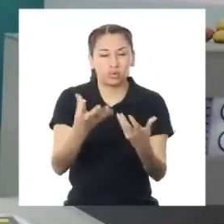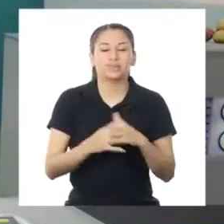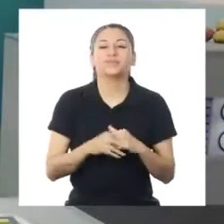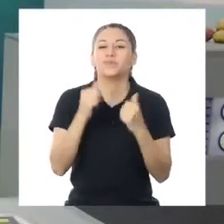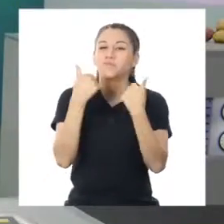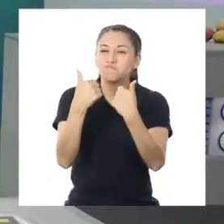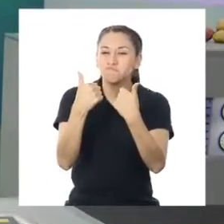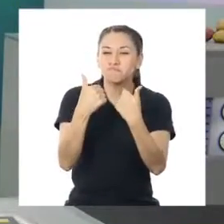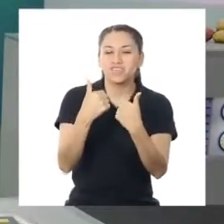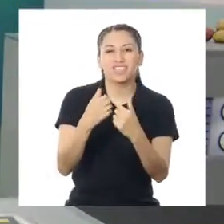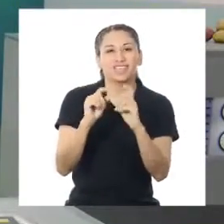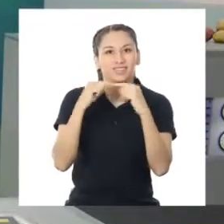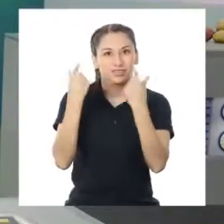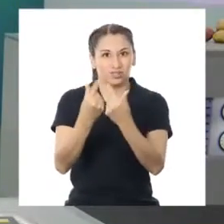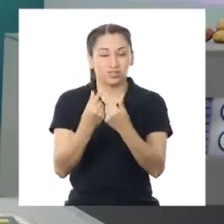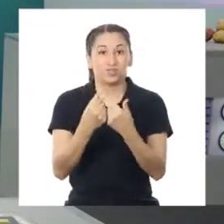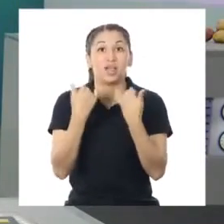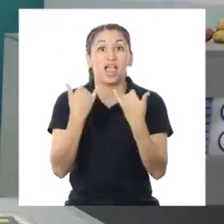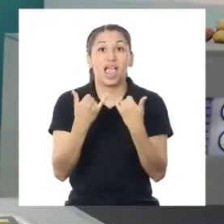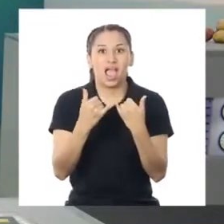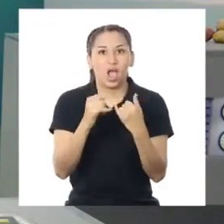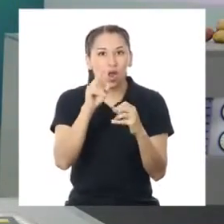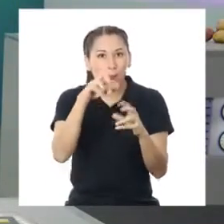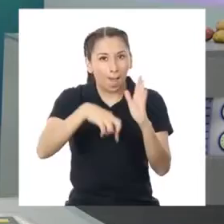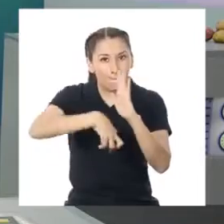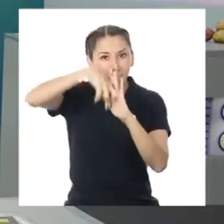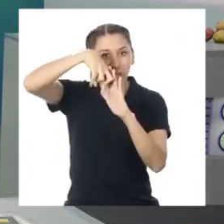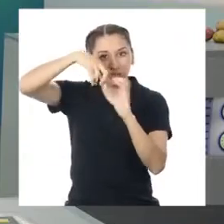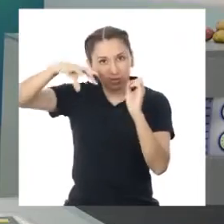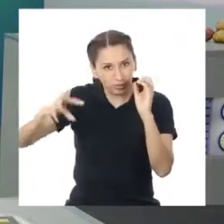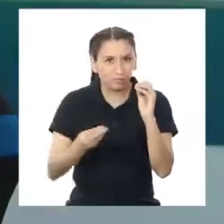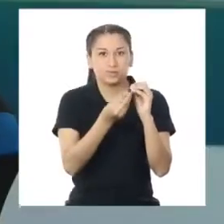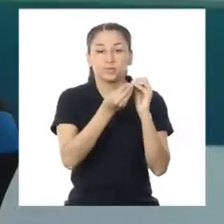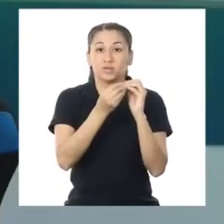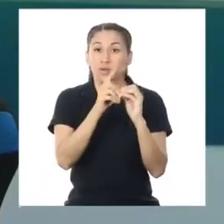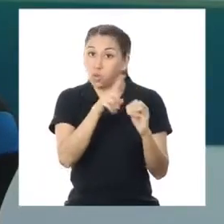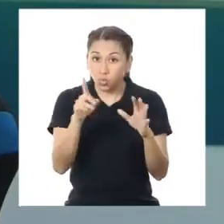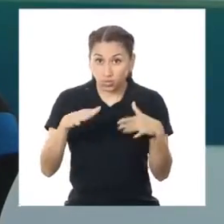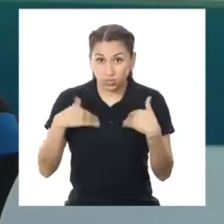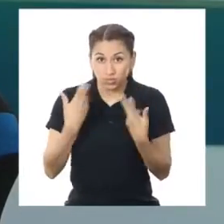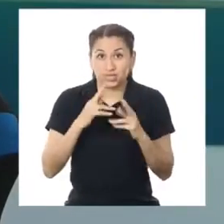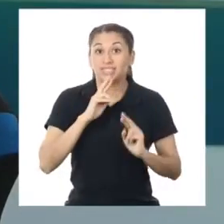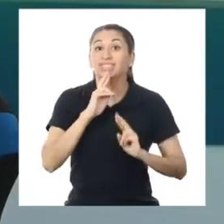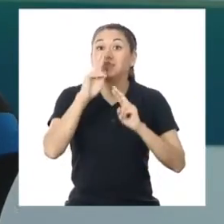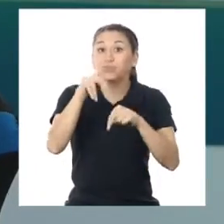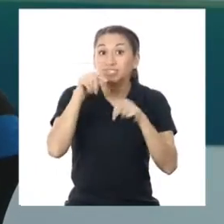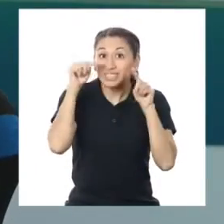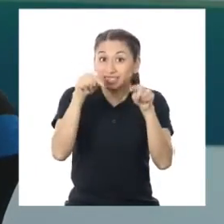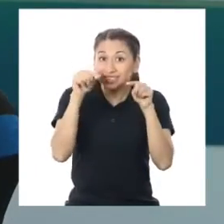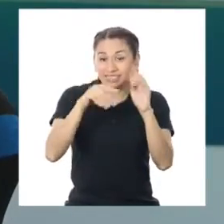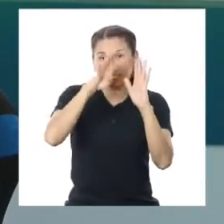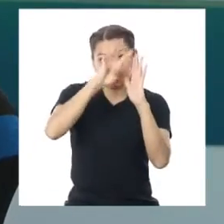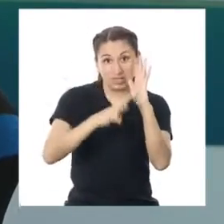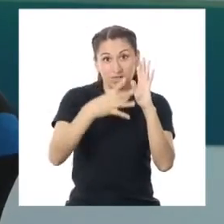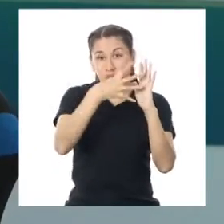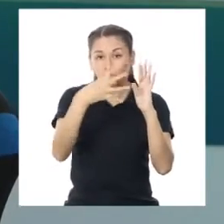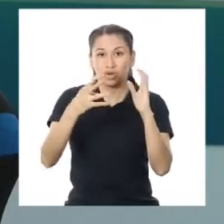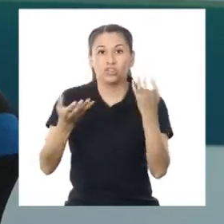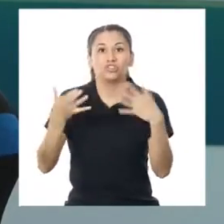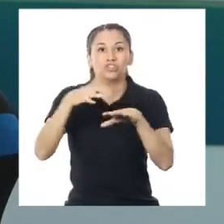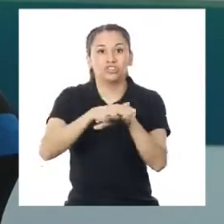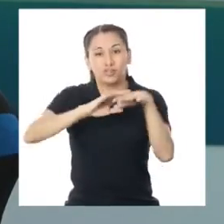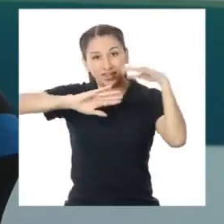Ahora, por unos puntos extra. ¿Podrían completar este cuadro